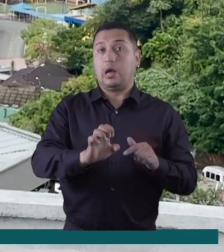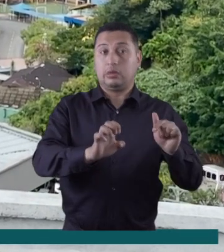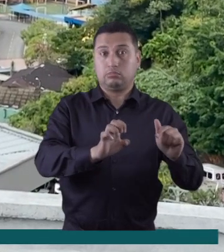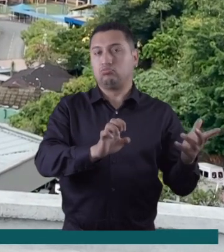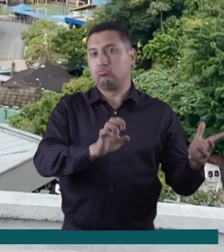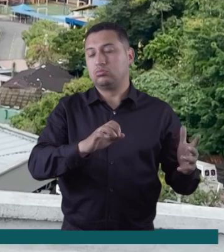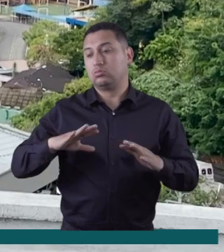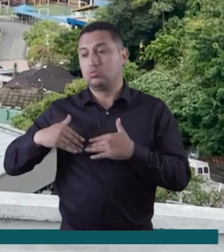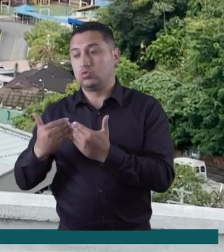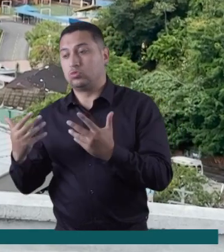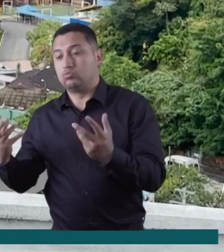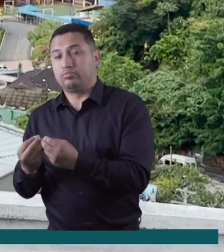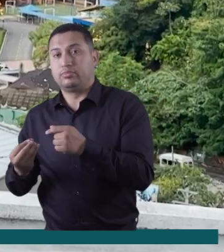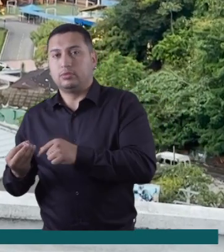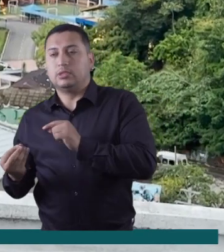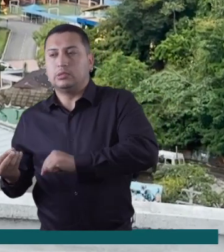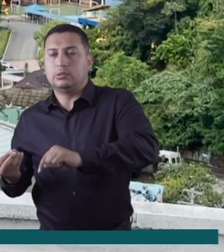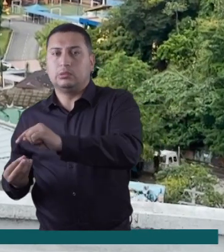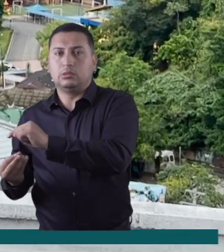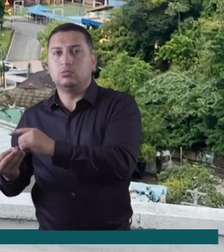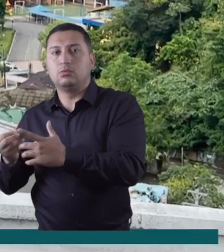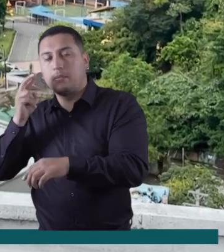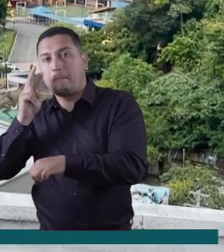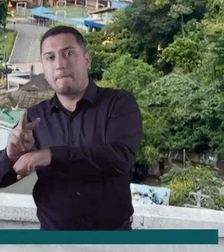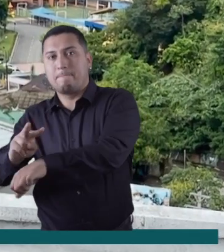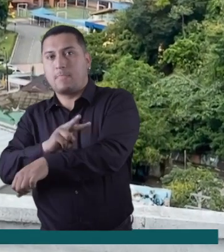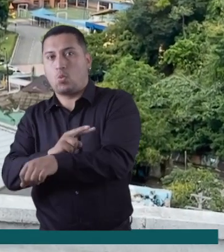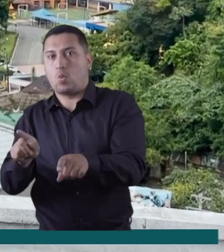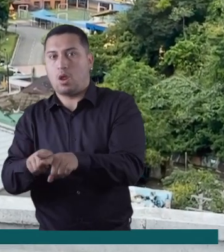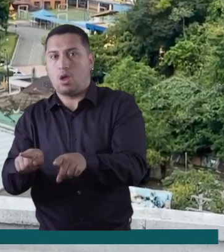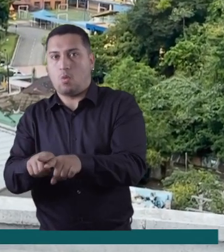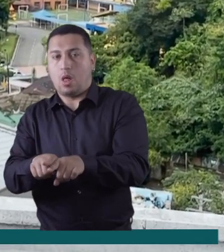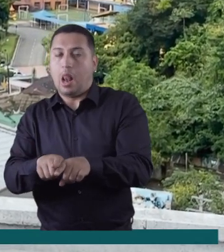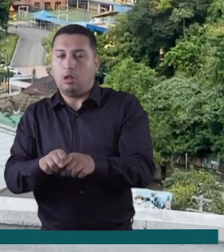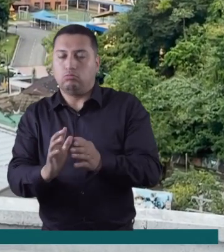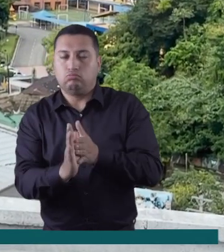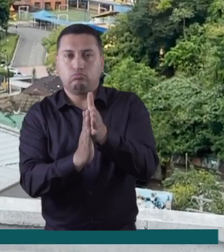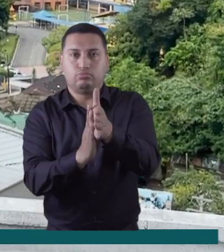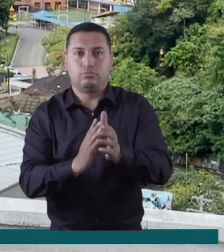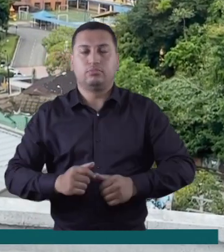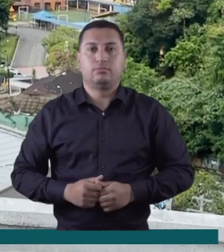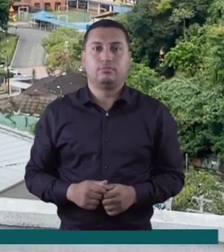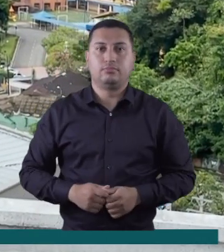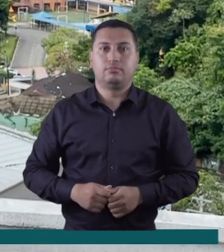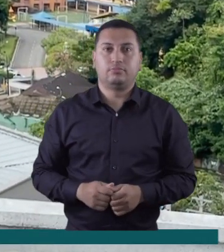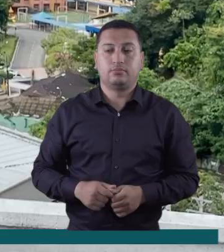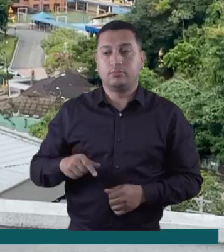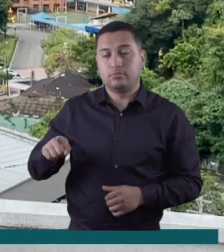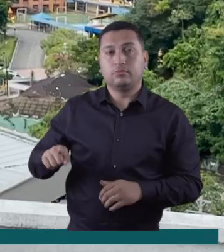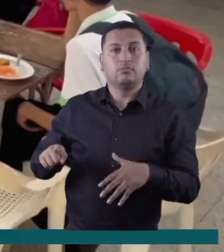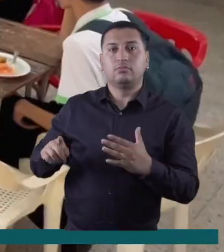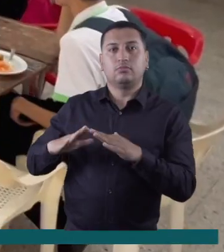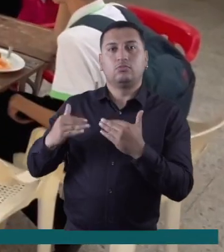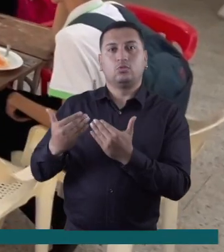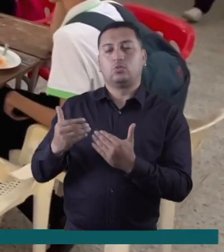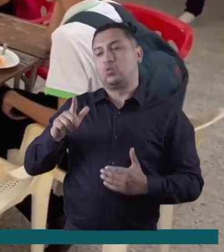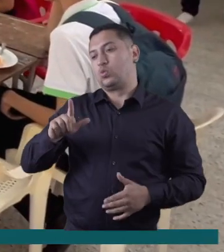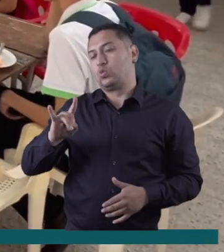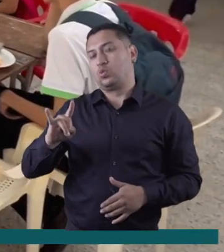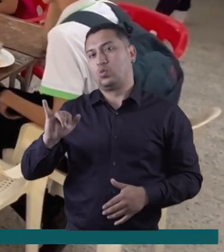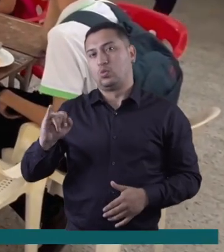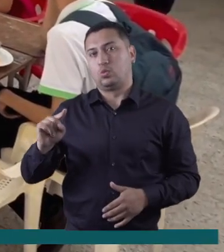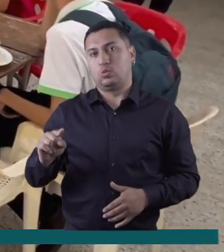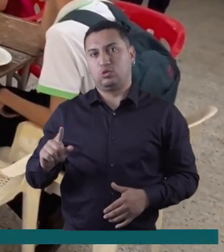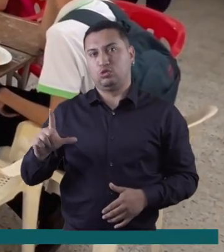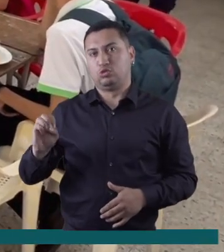2022. Varios estudiantes de diferentes instituciones educativas conformaron veedurías. Los detalles en el siguiente informe. En Villavicencio, la